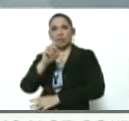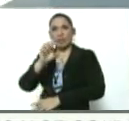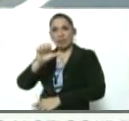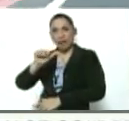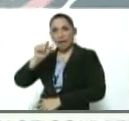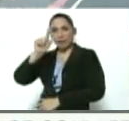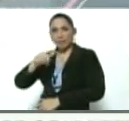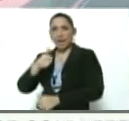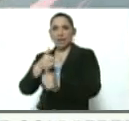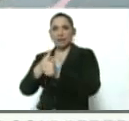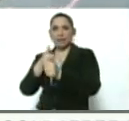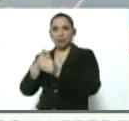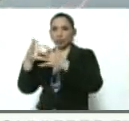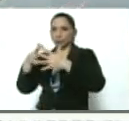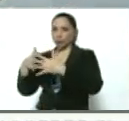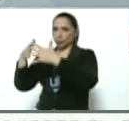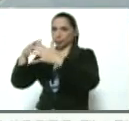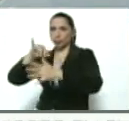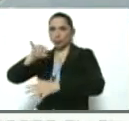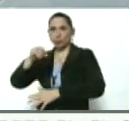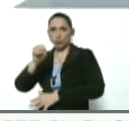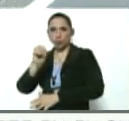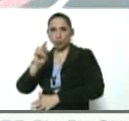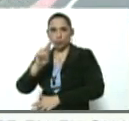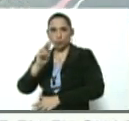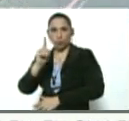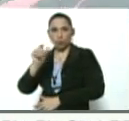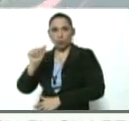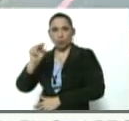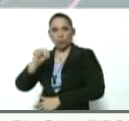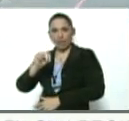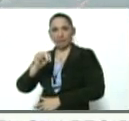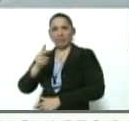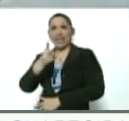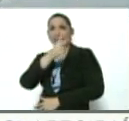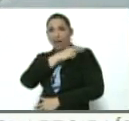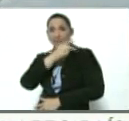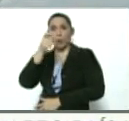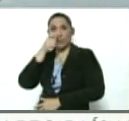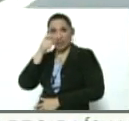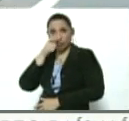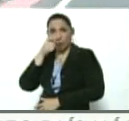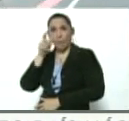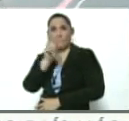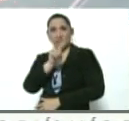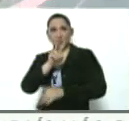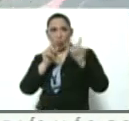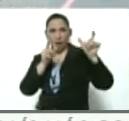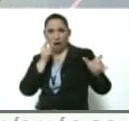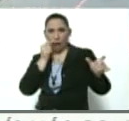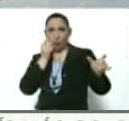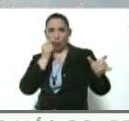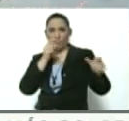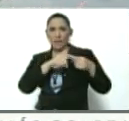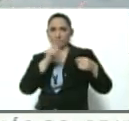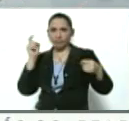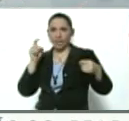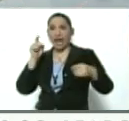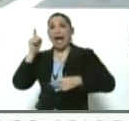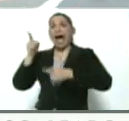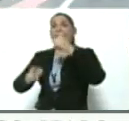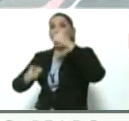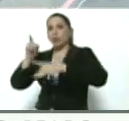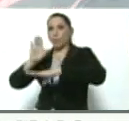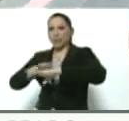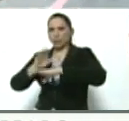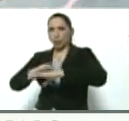norteamericano Jordan Goodrow. El jefe de la operación era Clíber Alcalá Cordón. Algo ocurrió en esa cadena